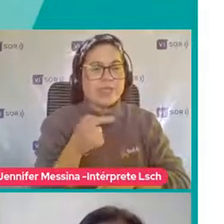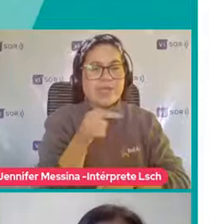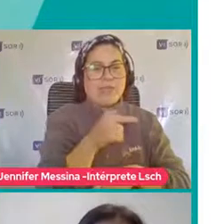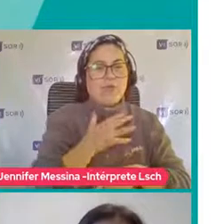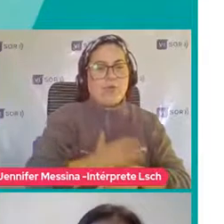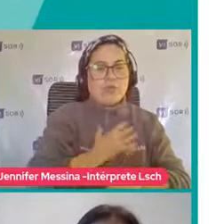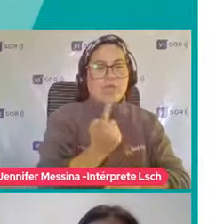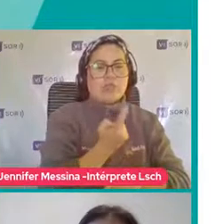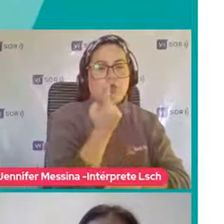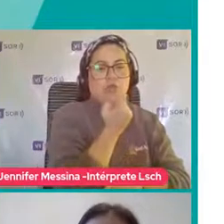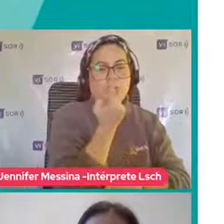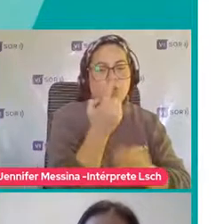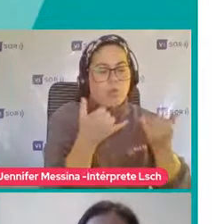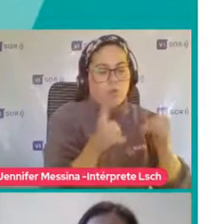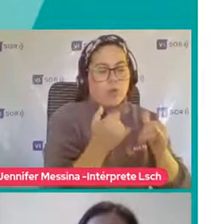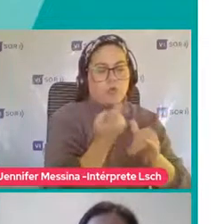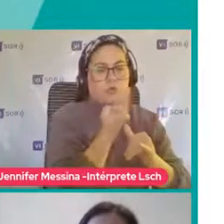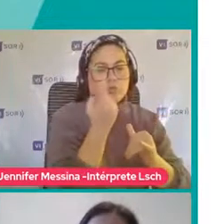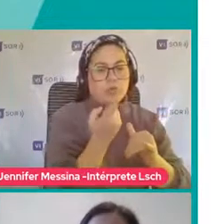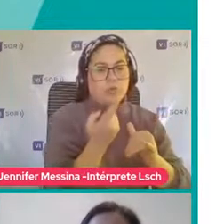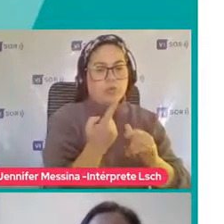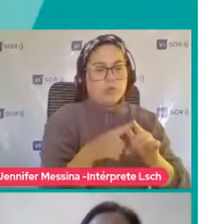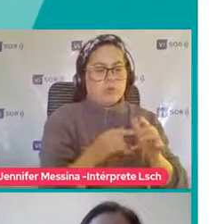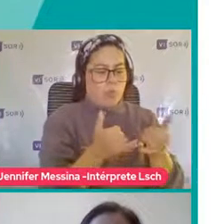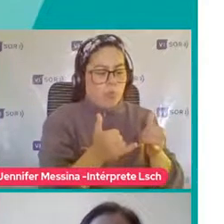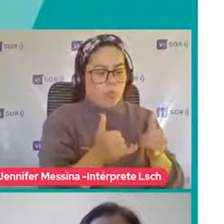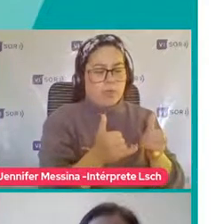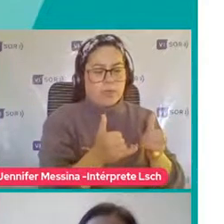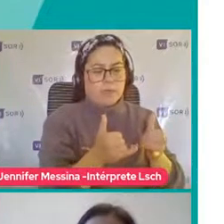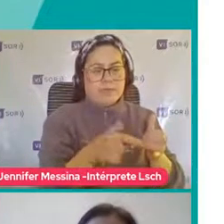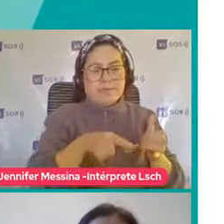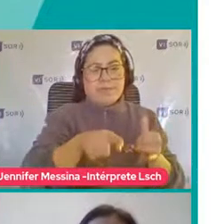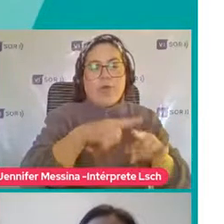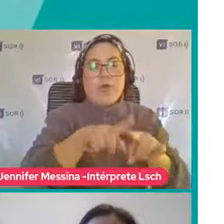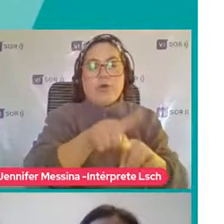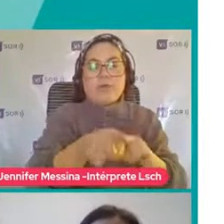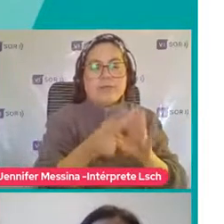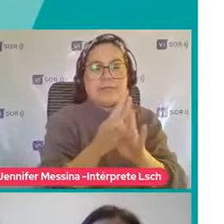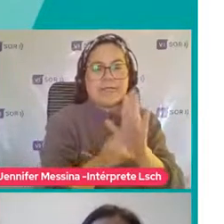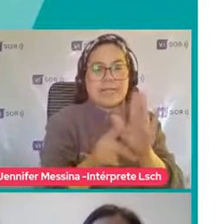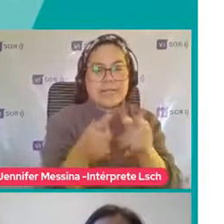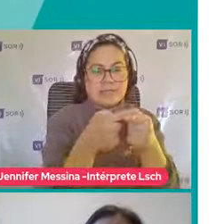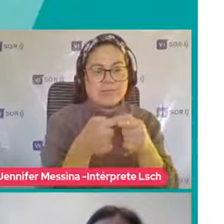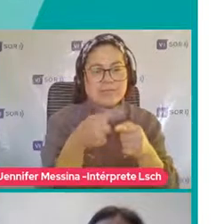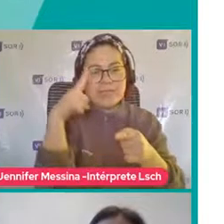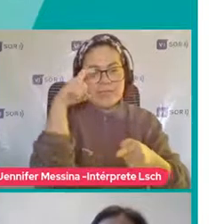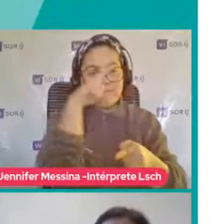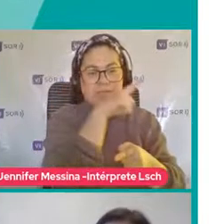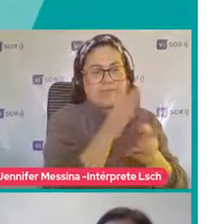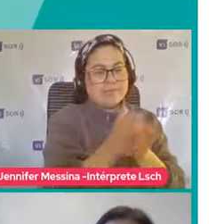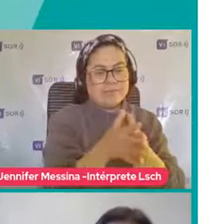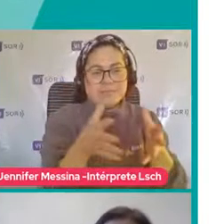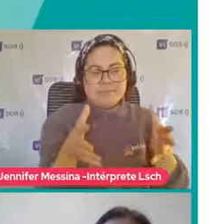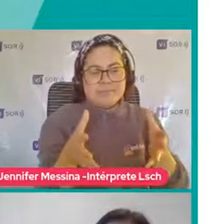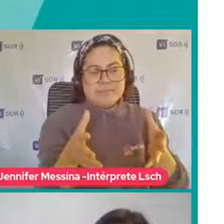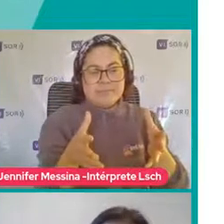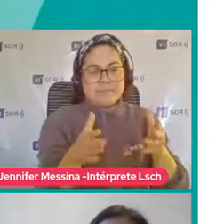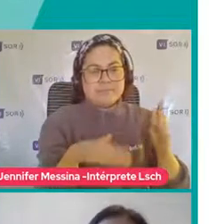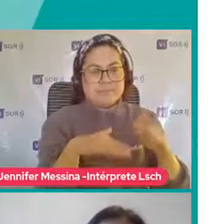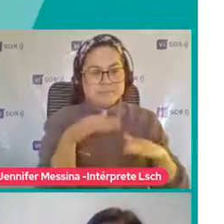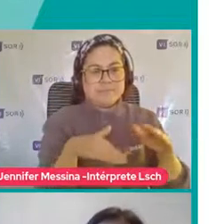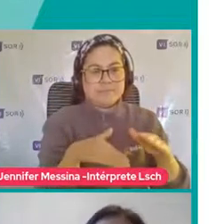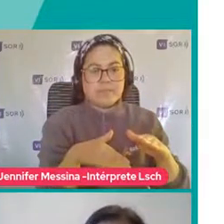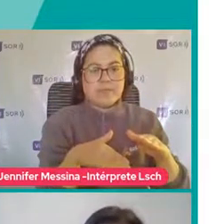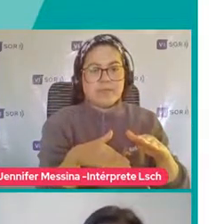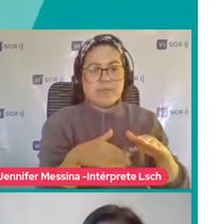juguetes Porque al unirse con un otro Tienen que entender Reglas sociales Y eso se les dificulta Muchísimo Y entonces O hay veces O en que Sí